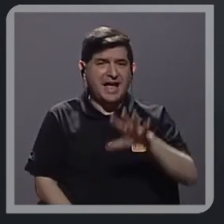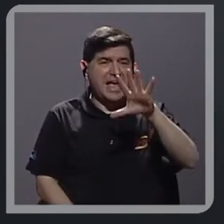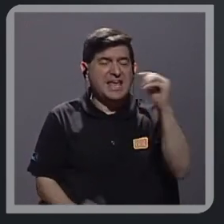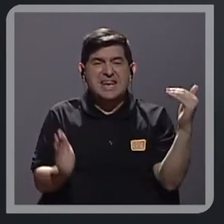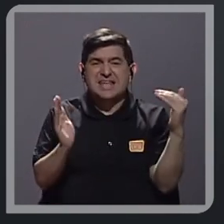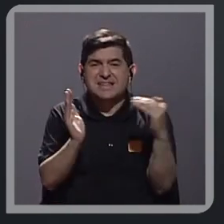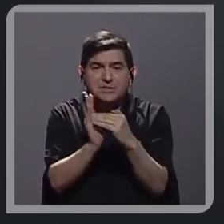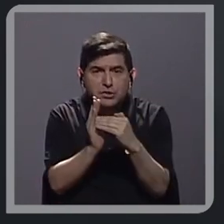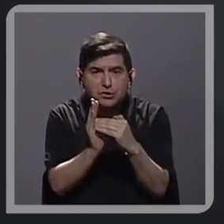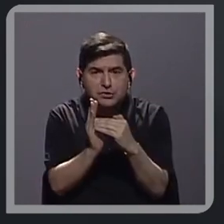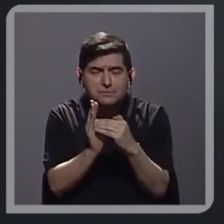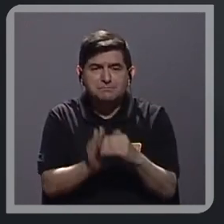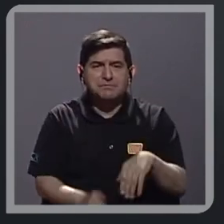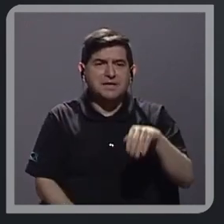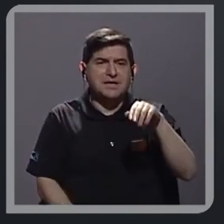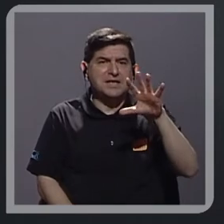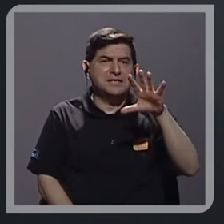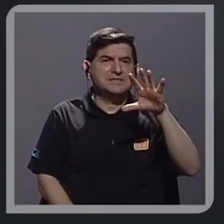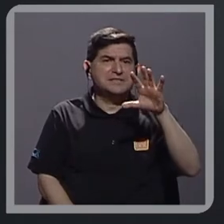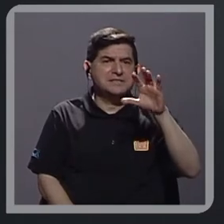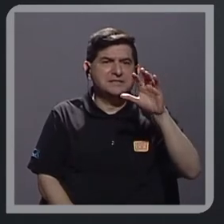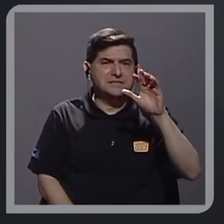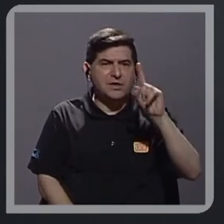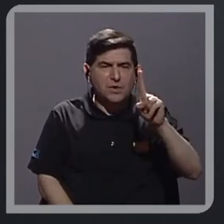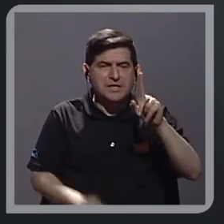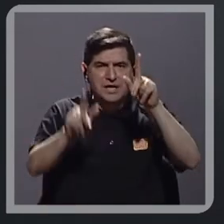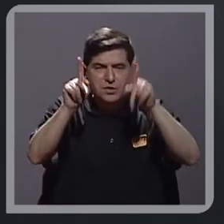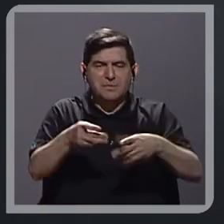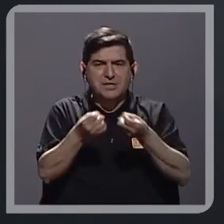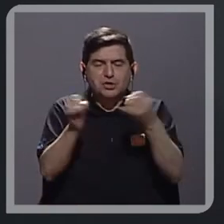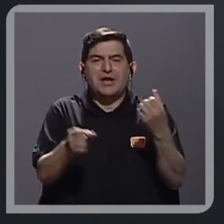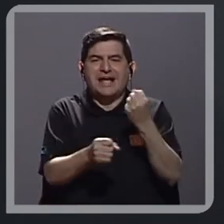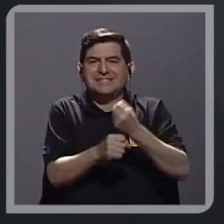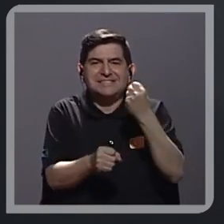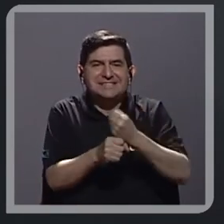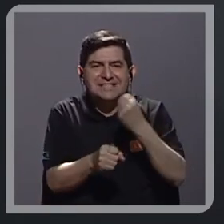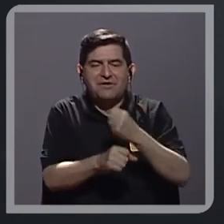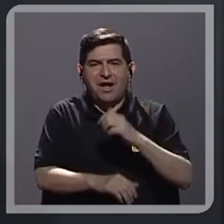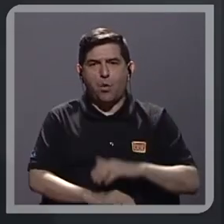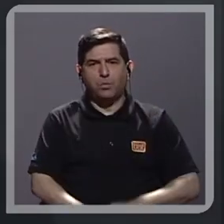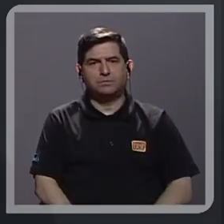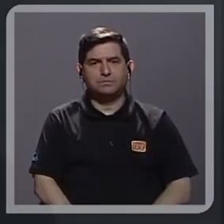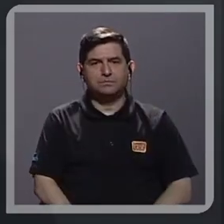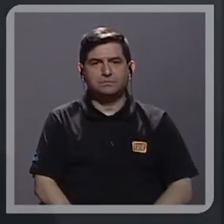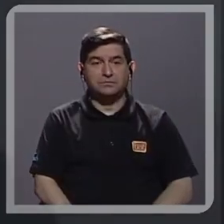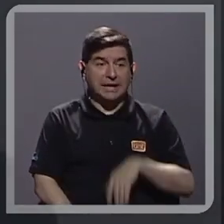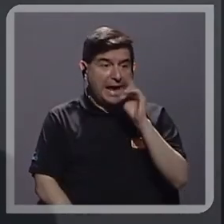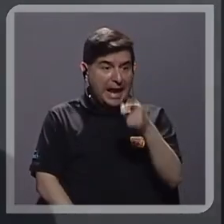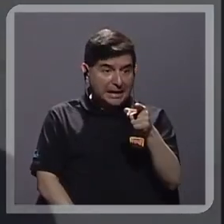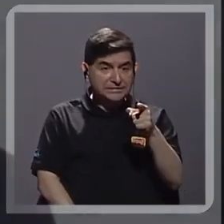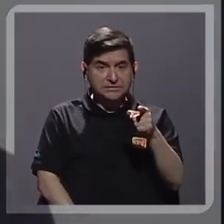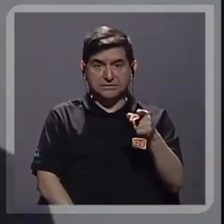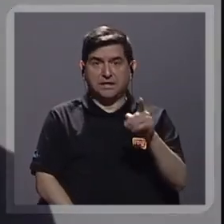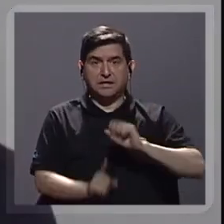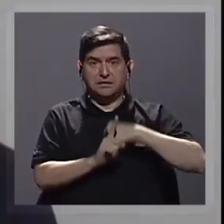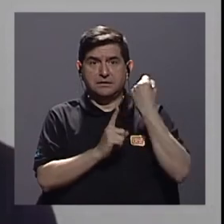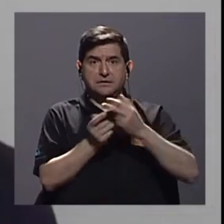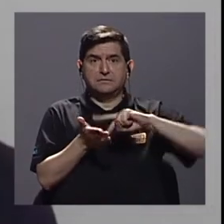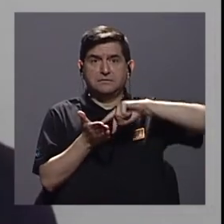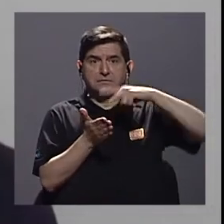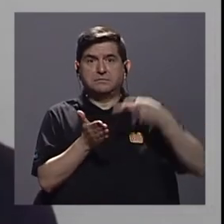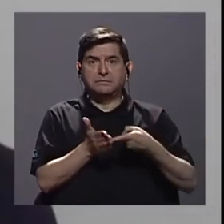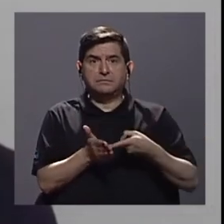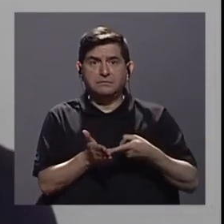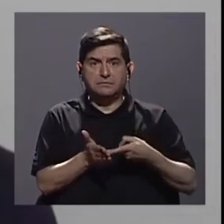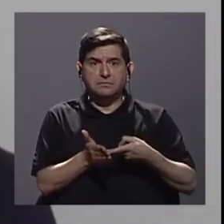,051 personas desempleadas. Esto, obviamente, representa